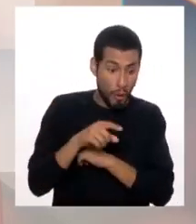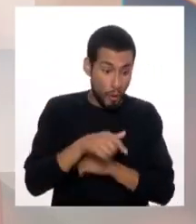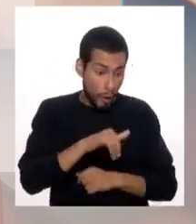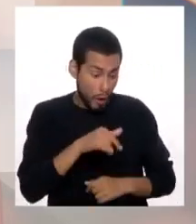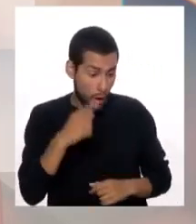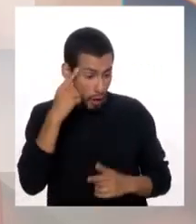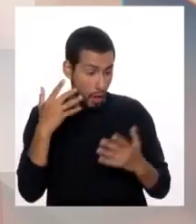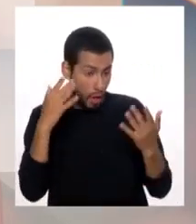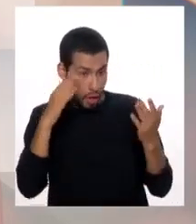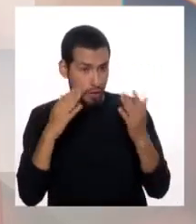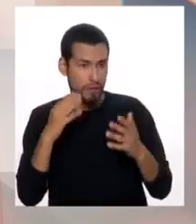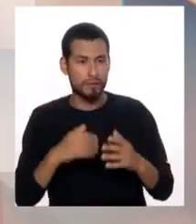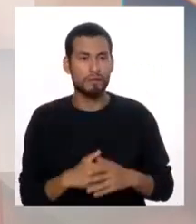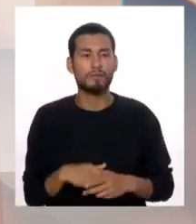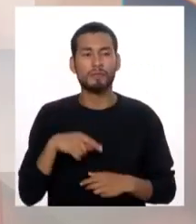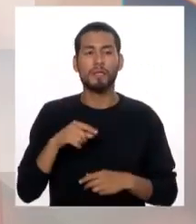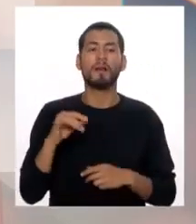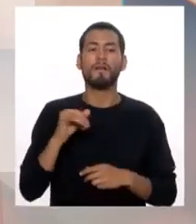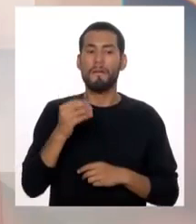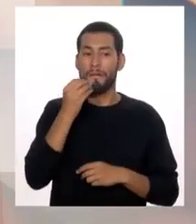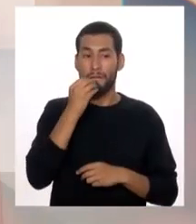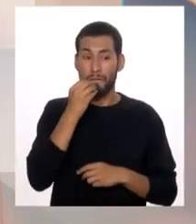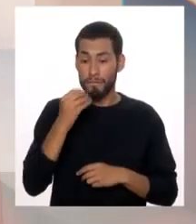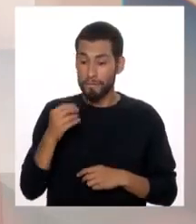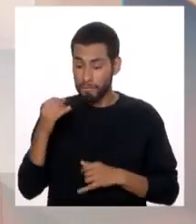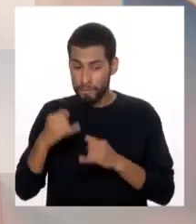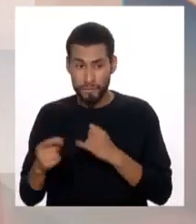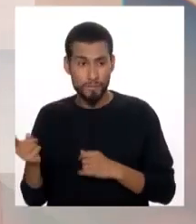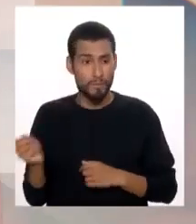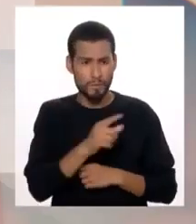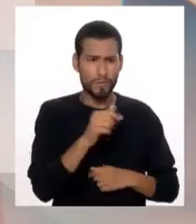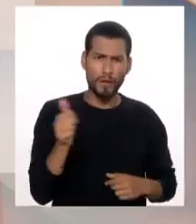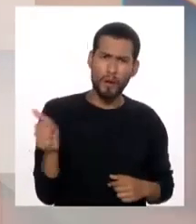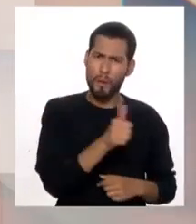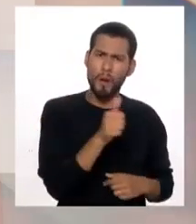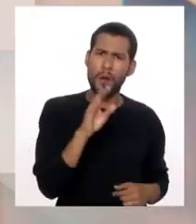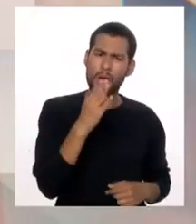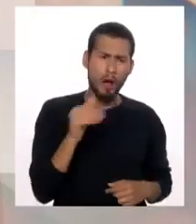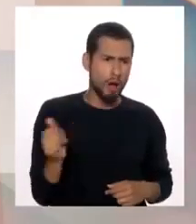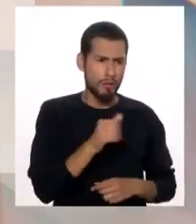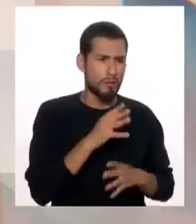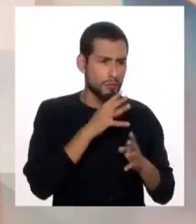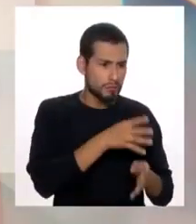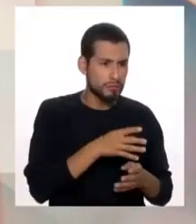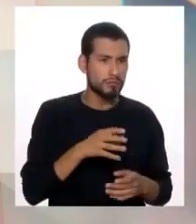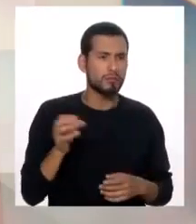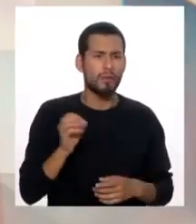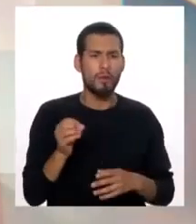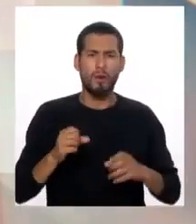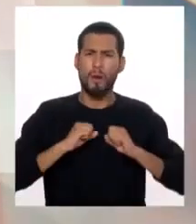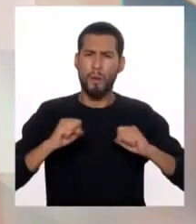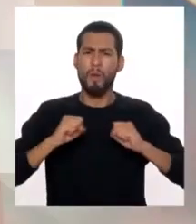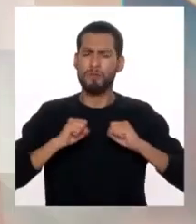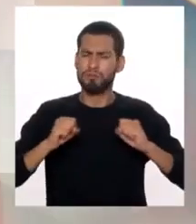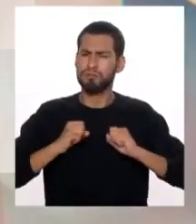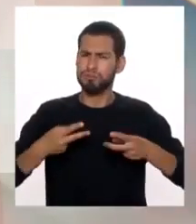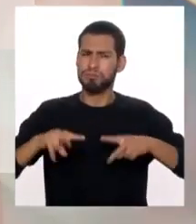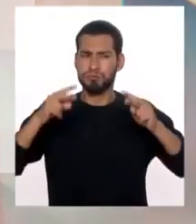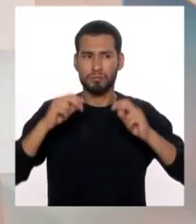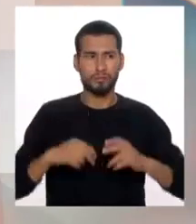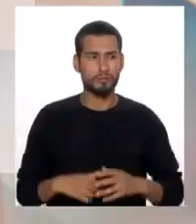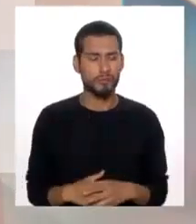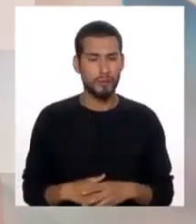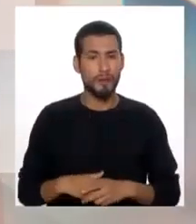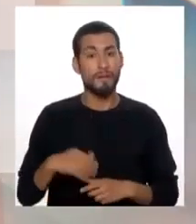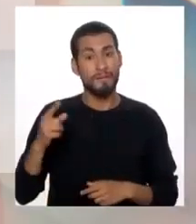Inmediatamente después de comer durante la comida van a vomitar o van al baño. Una práctica exagerada de los ejercicios físicos.